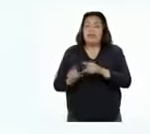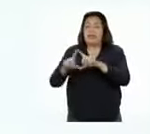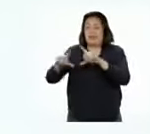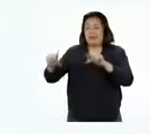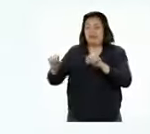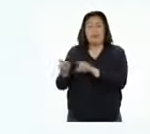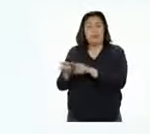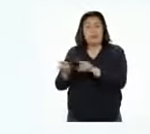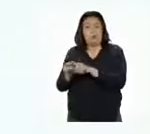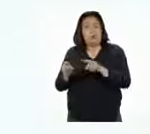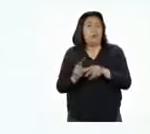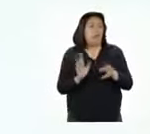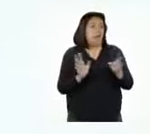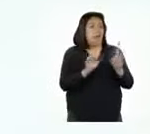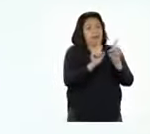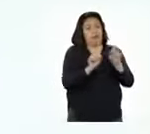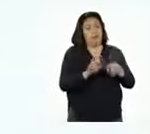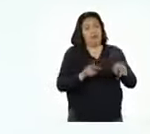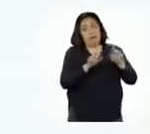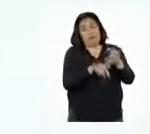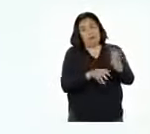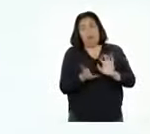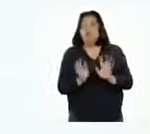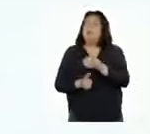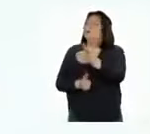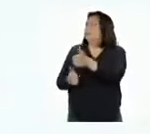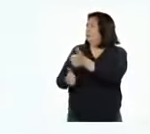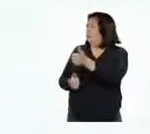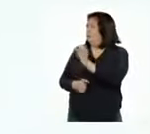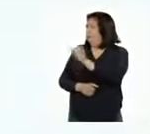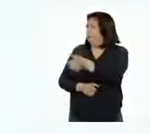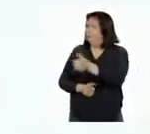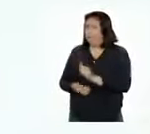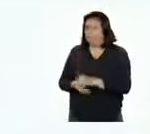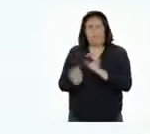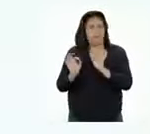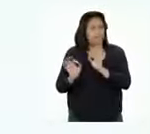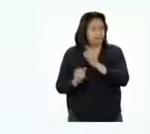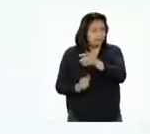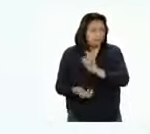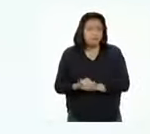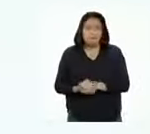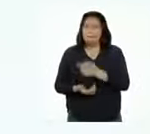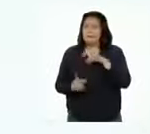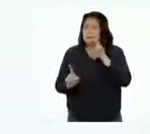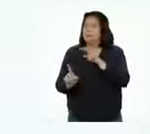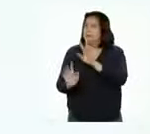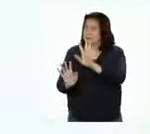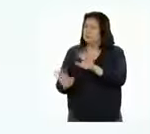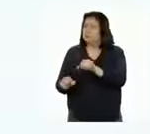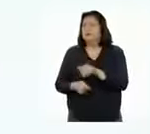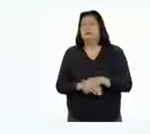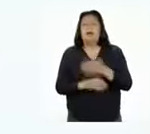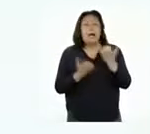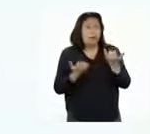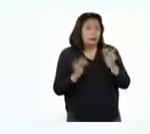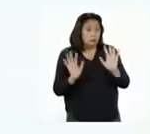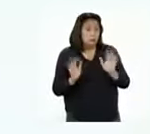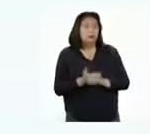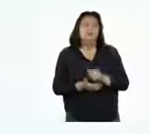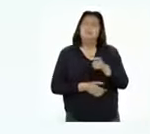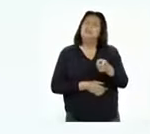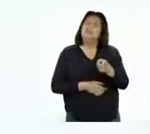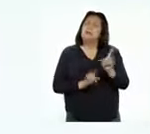la tarjeta es equivalente al valor de la pregunta. Muy bien, Pati. Excelente observación. Ahora,